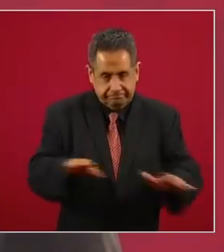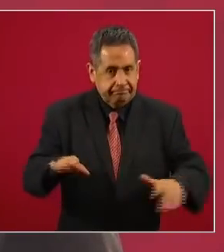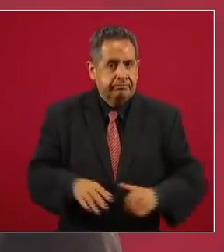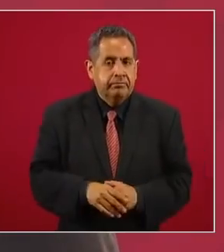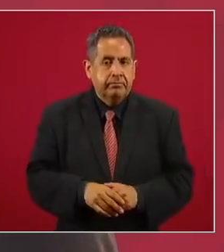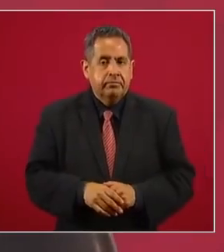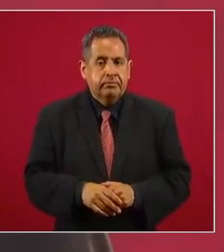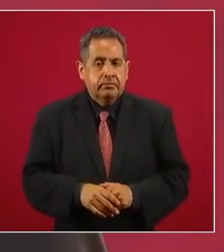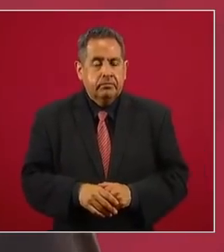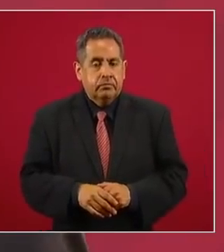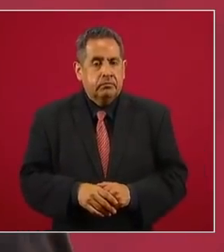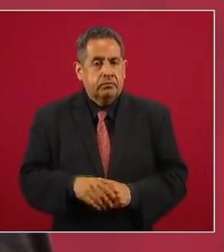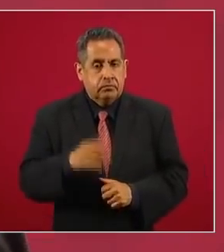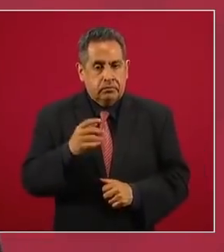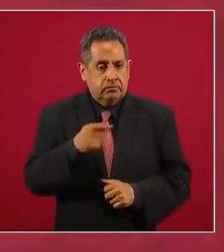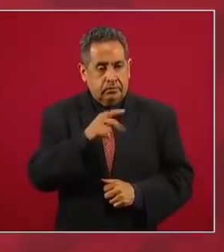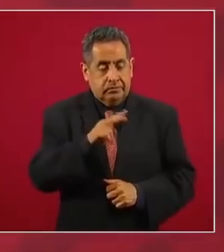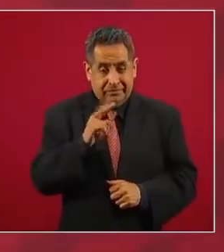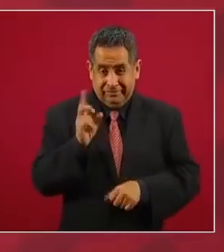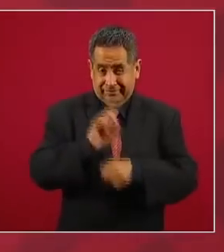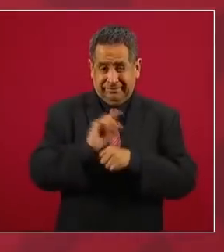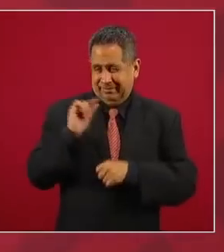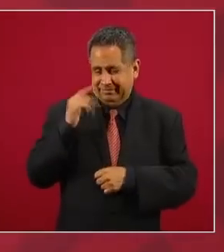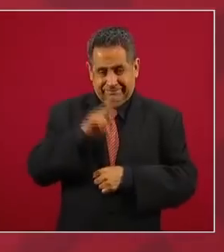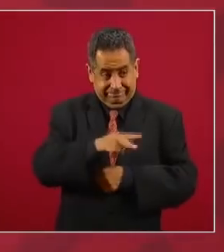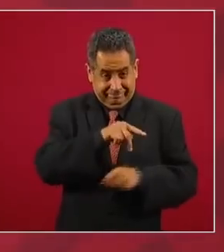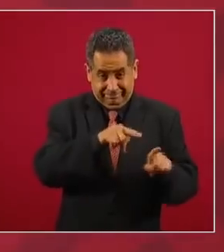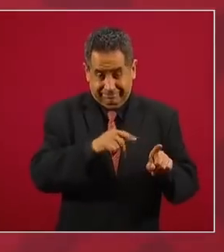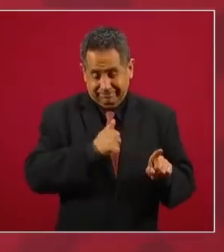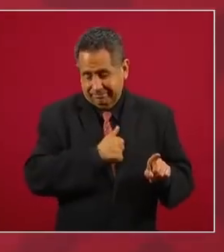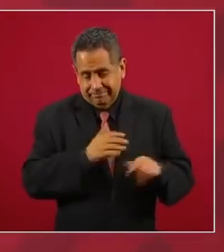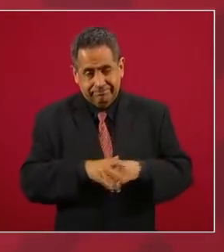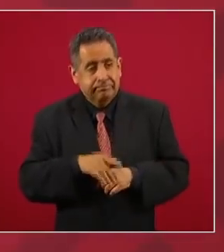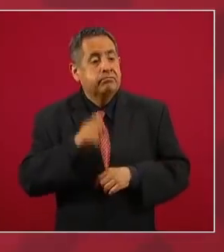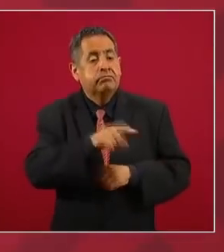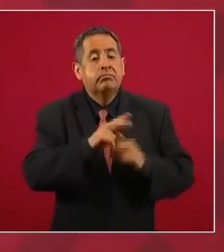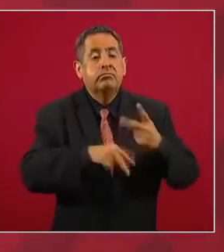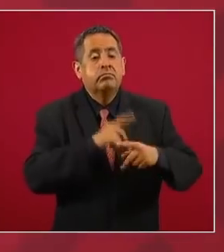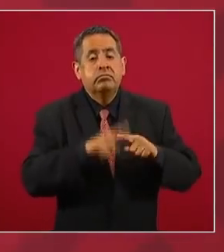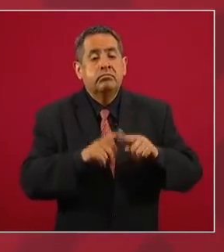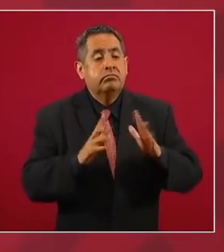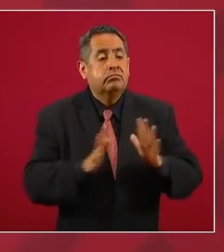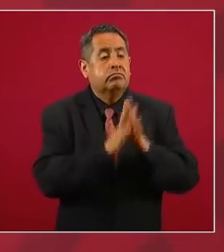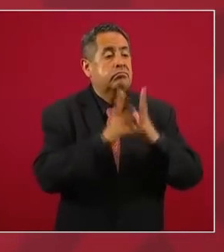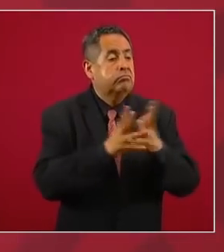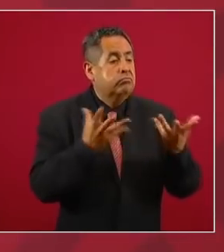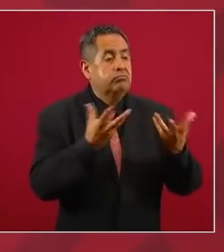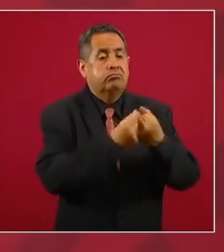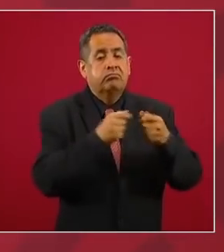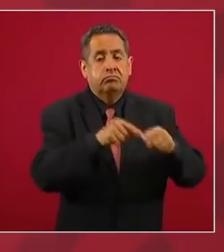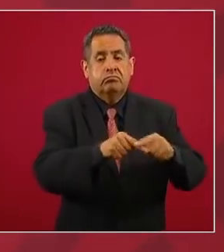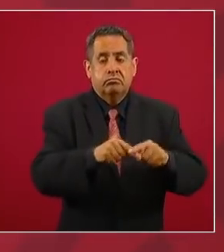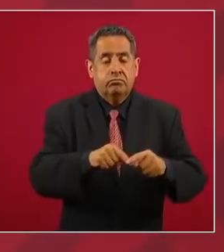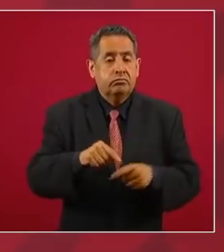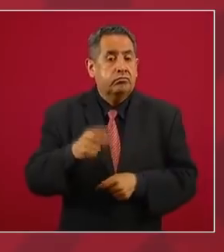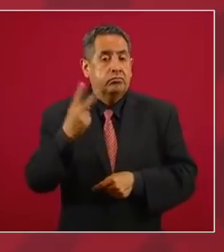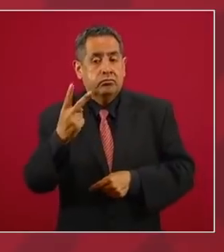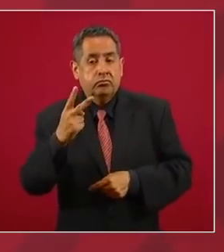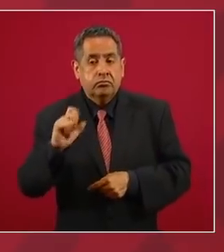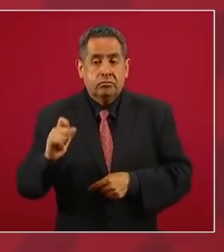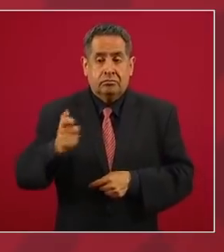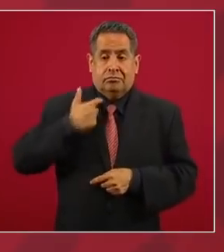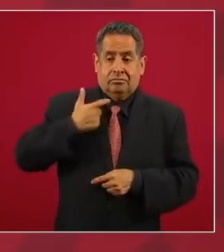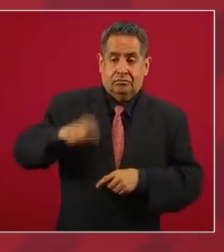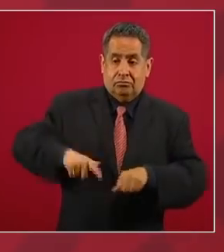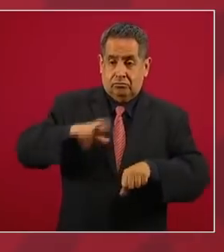El día de estos lamentables hechos participaron dos exgobernadores